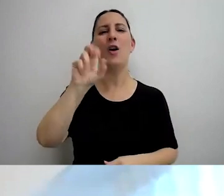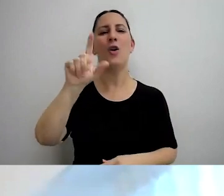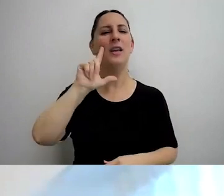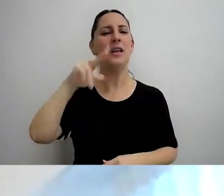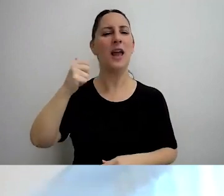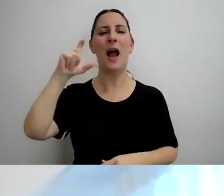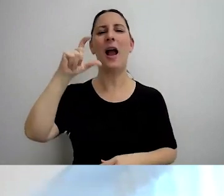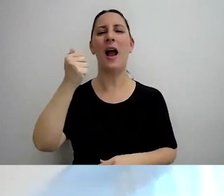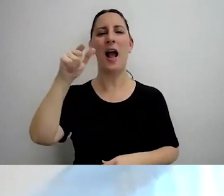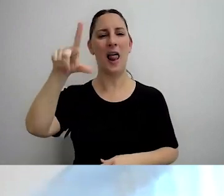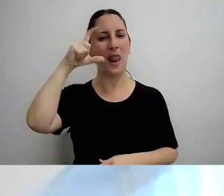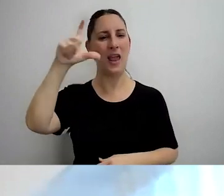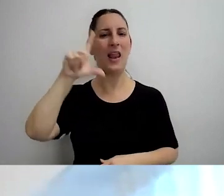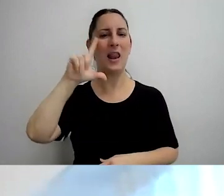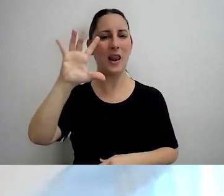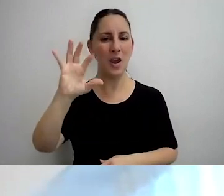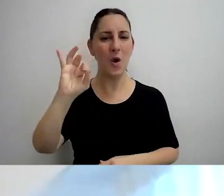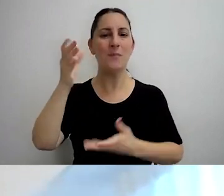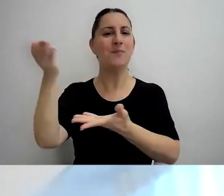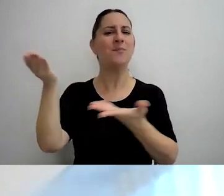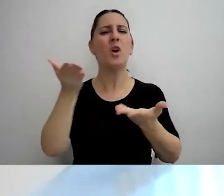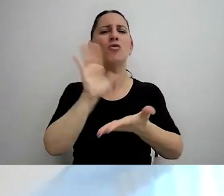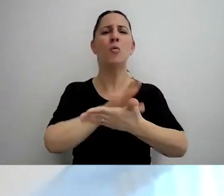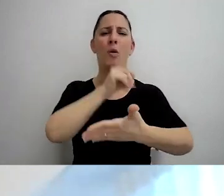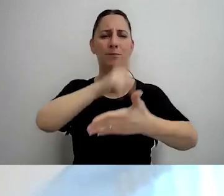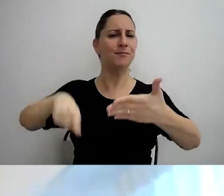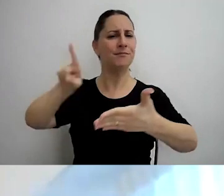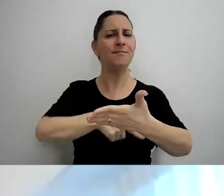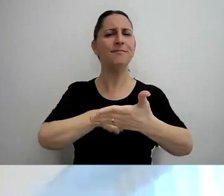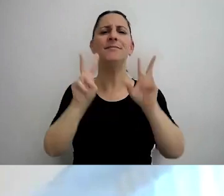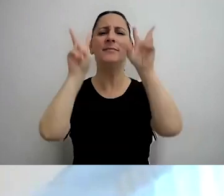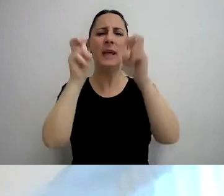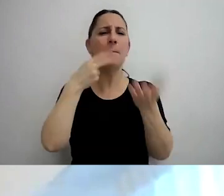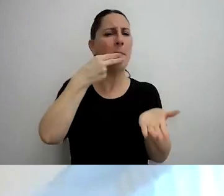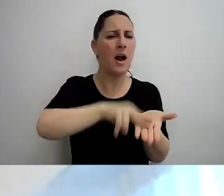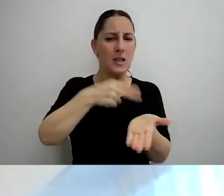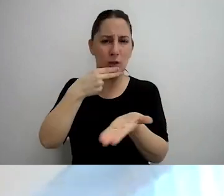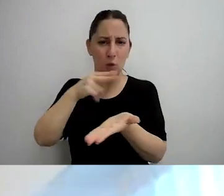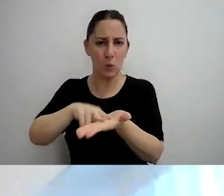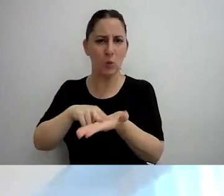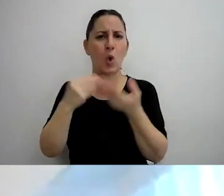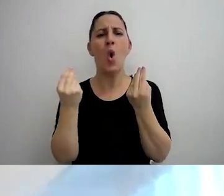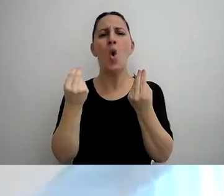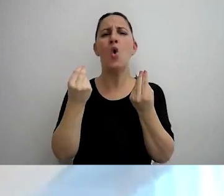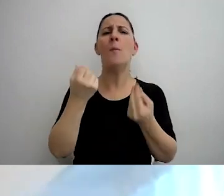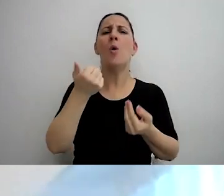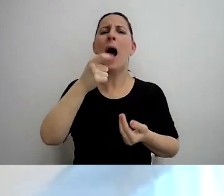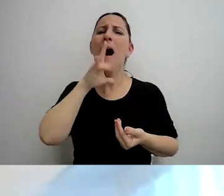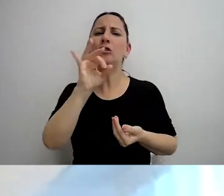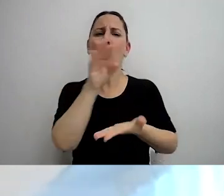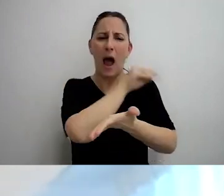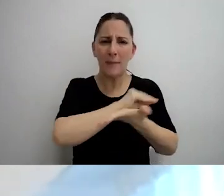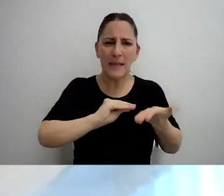quien nos va a hablar justamente de las nulidades en materia tributaria, cómo impacta justamente dejarse en efecto un acto administrativo,